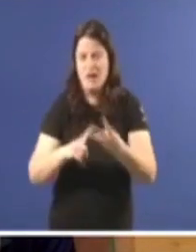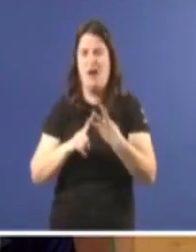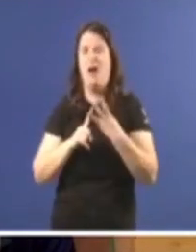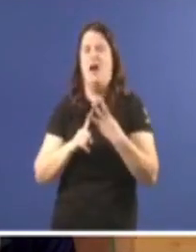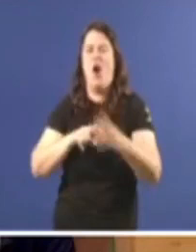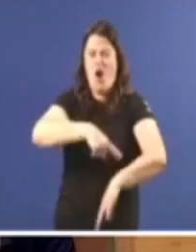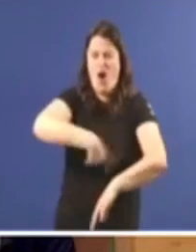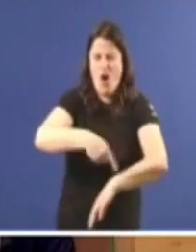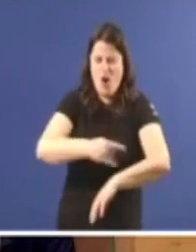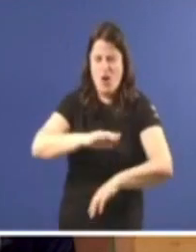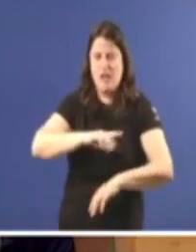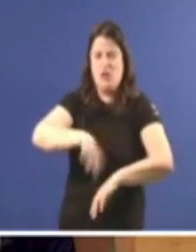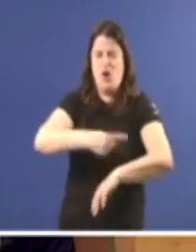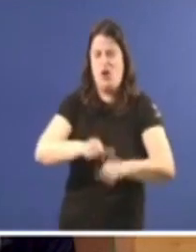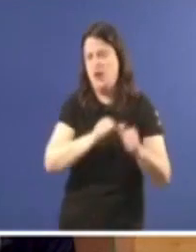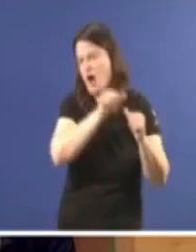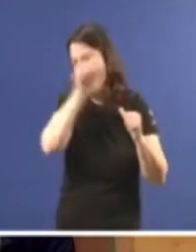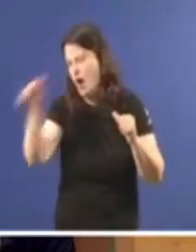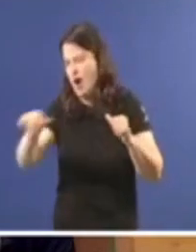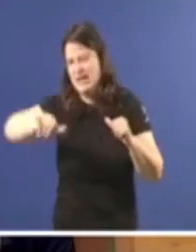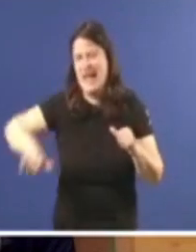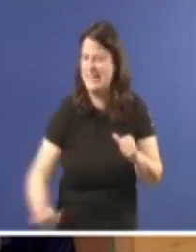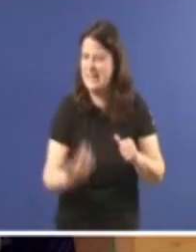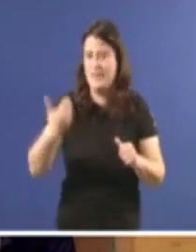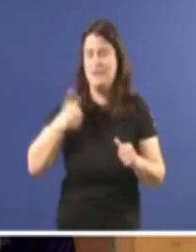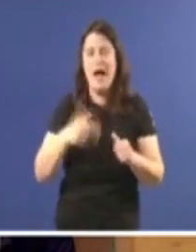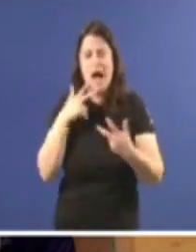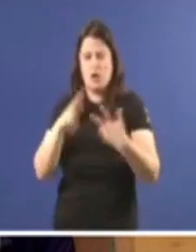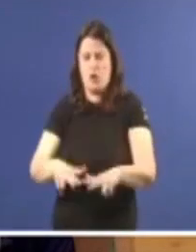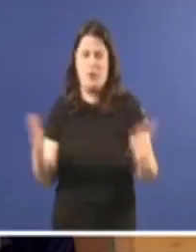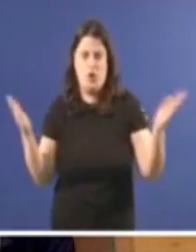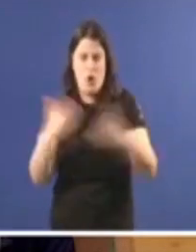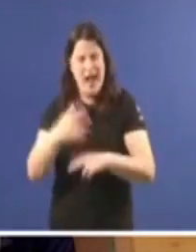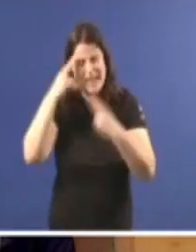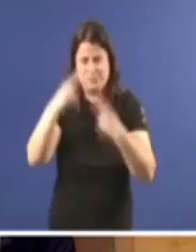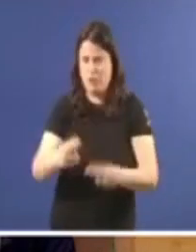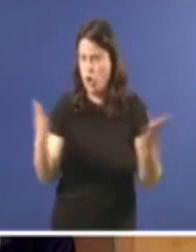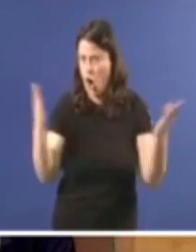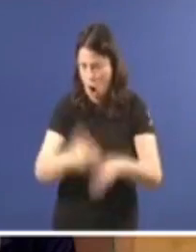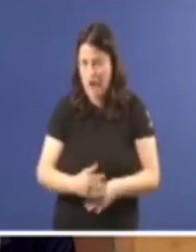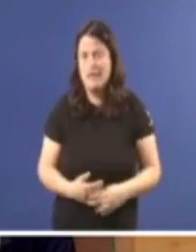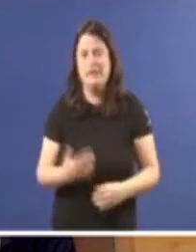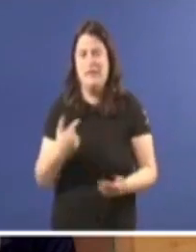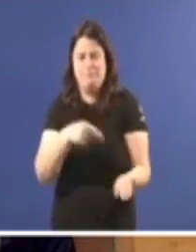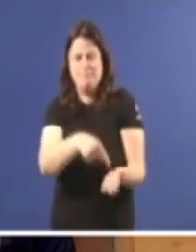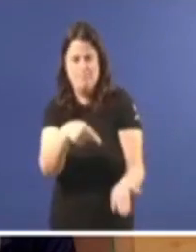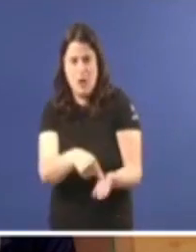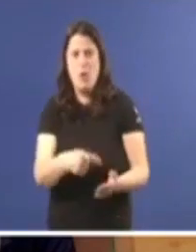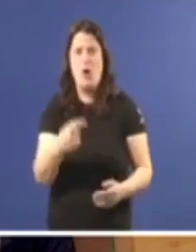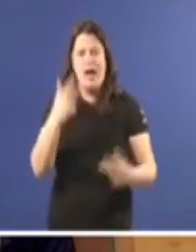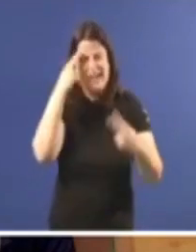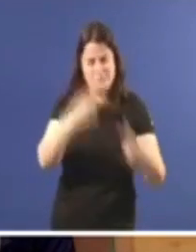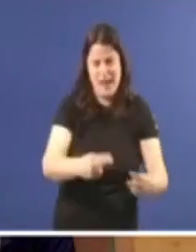maratonianas interminables, con falta de reconhecemento e incluso de respeto. Exiximos dignidade e respeto.